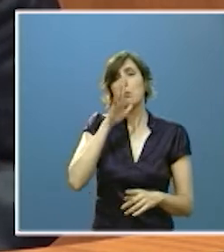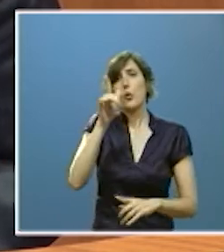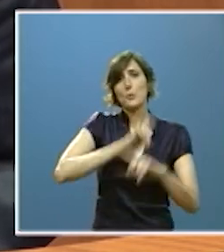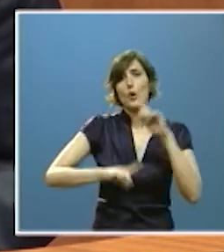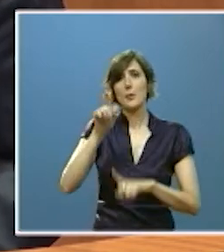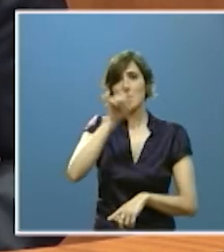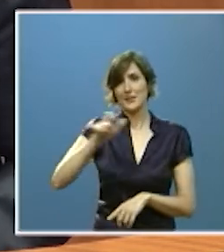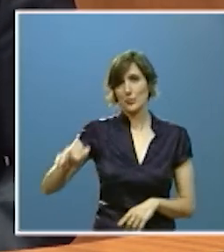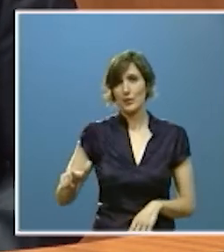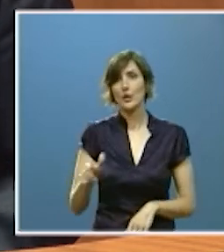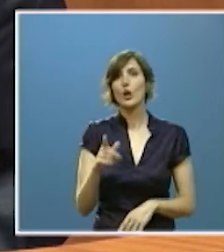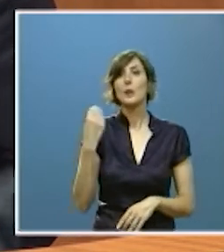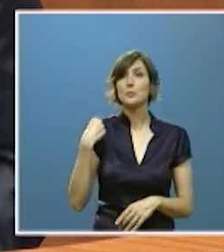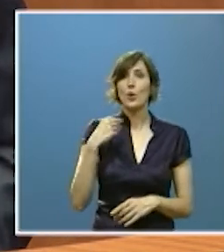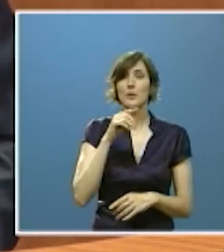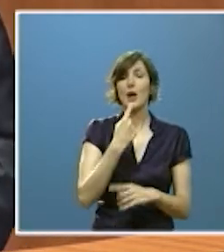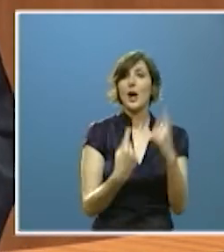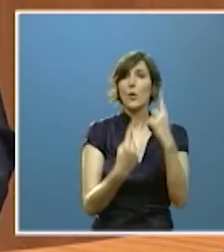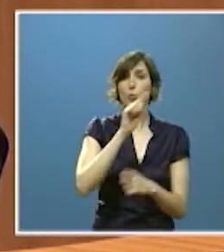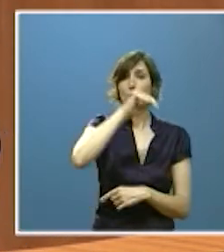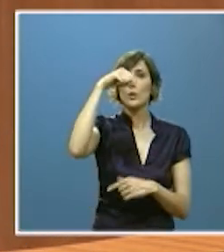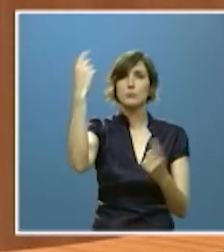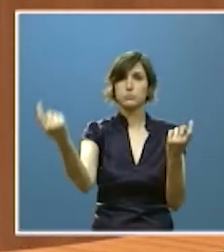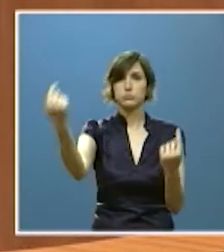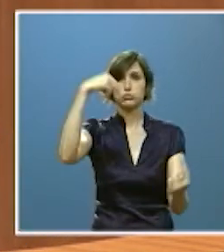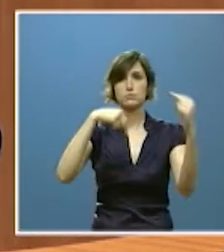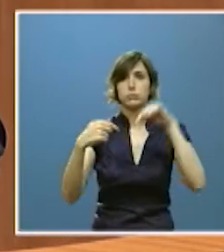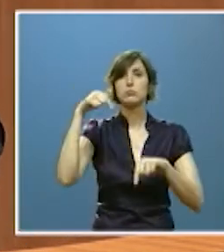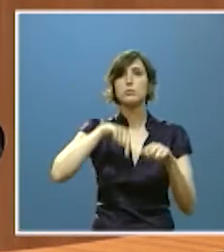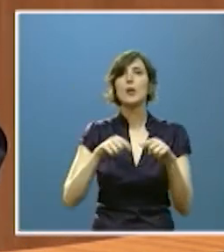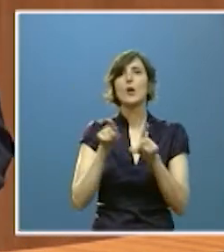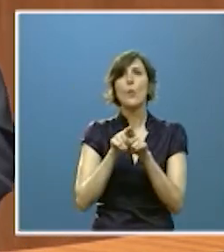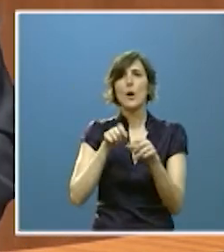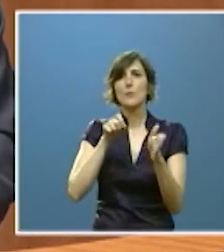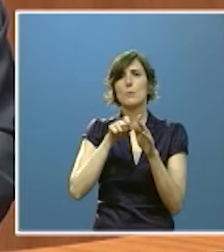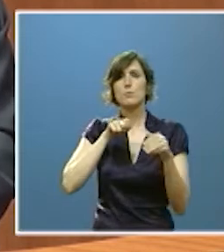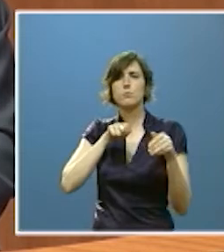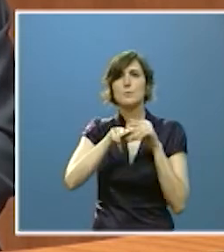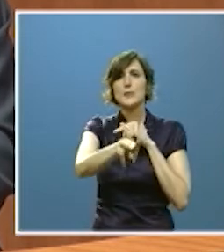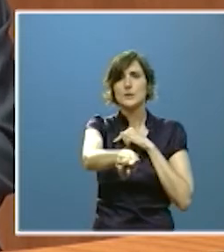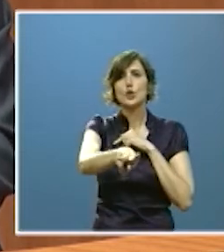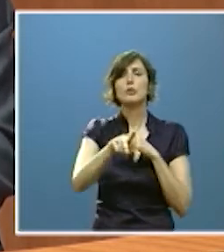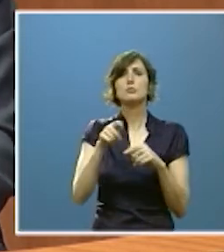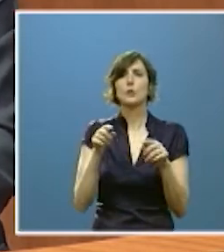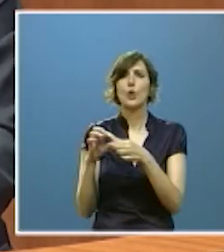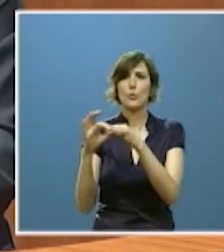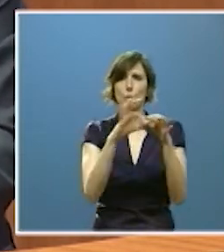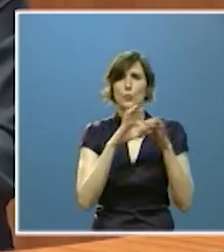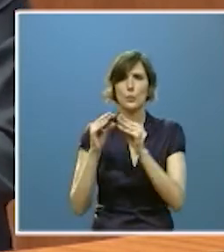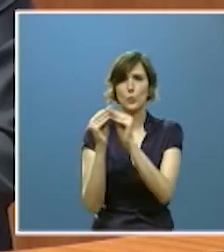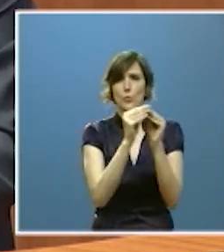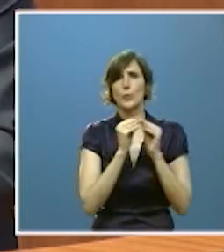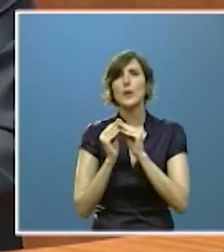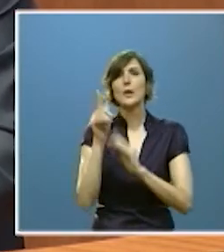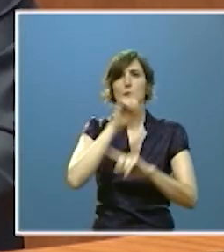de distinto signo hemos y venimos compartiendo desde el primer día una visión conjunta del problema un problema sobre el que también